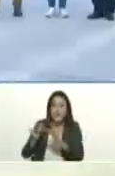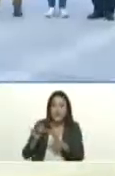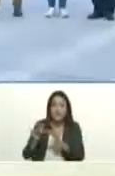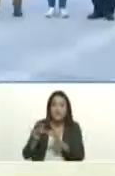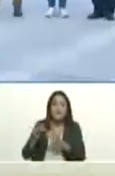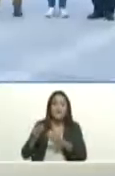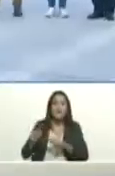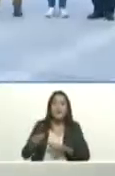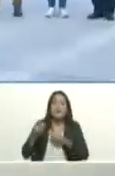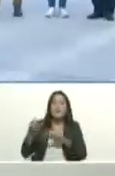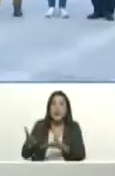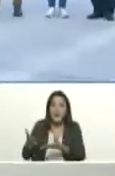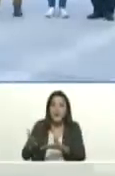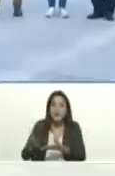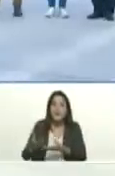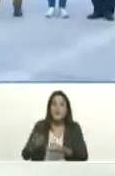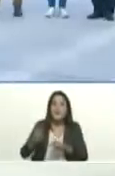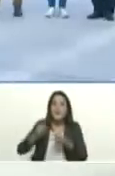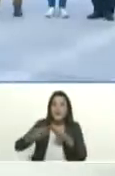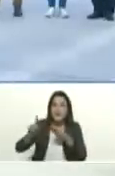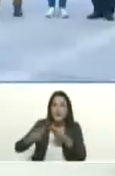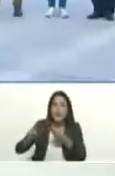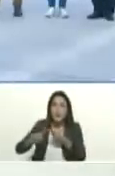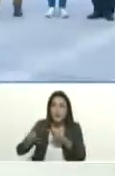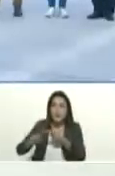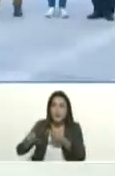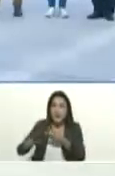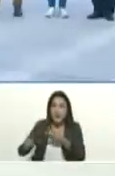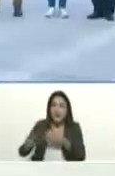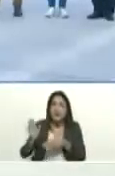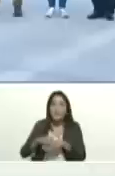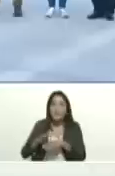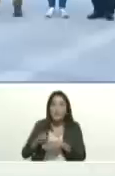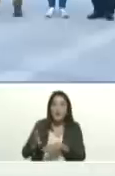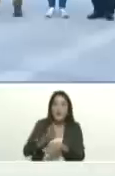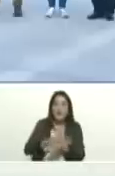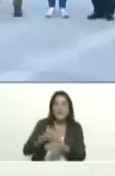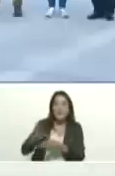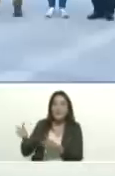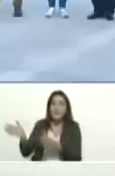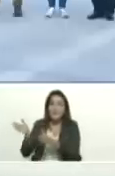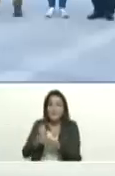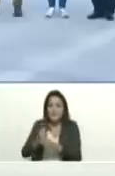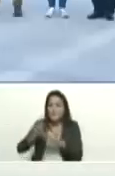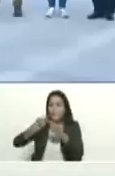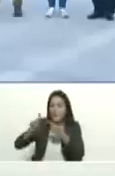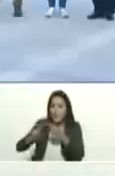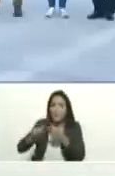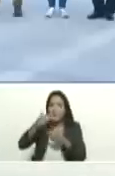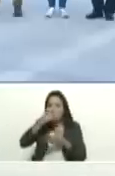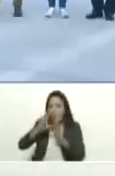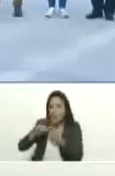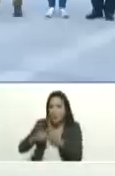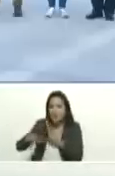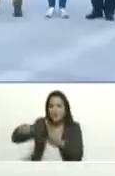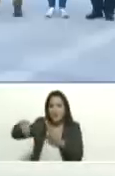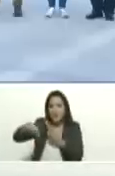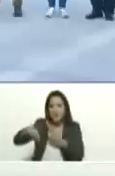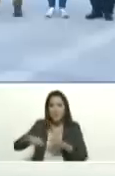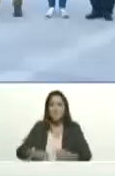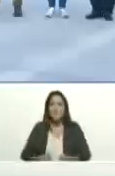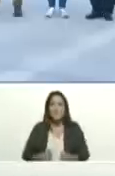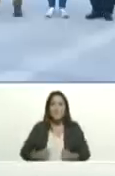bienes inmateriales recuperados y incautados a los bandidos y corruptos de la operación caiga quien caiga